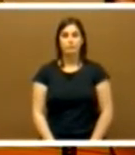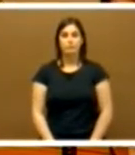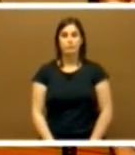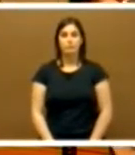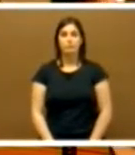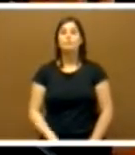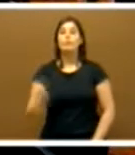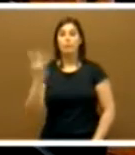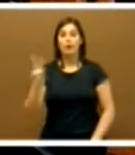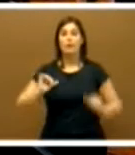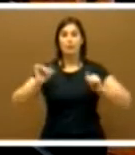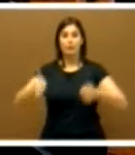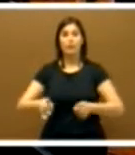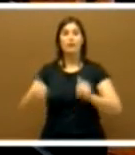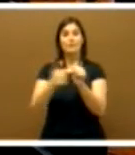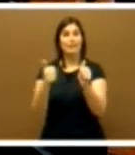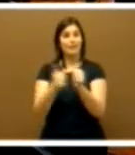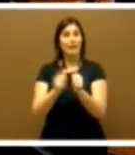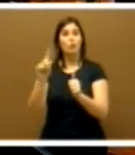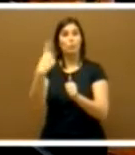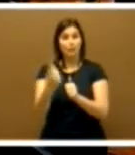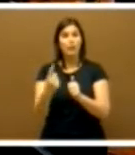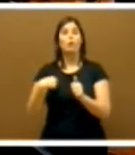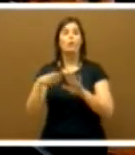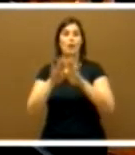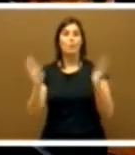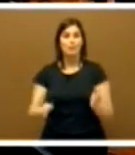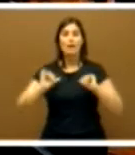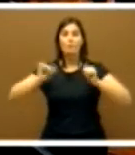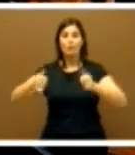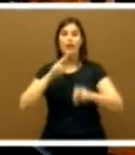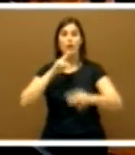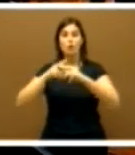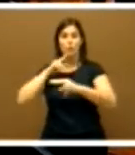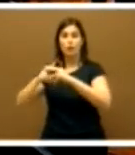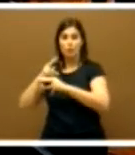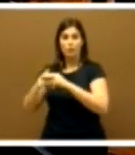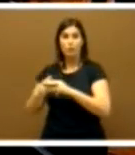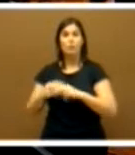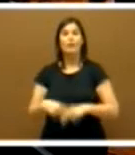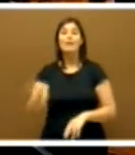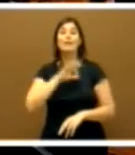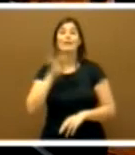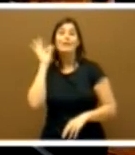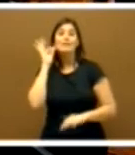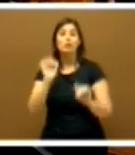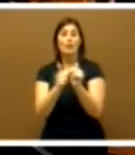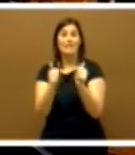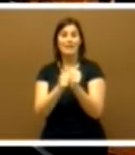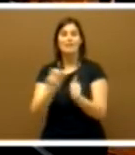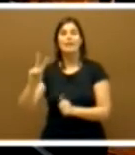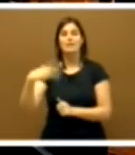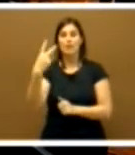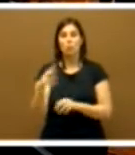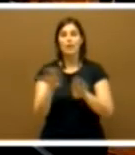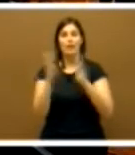Por la letra V, el señor secretario primero de la mesa procederá al llamamiento y la señora secretaria segunda de la mesa